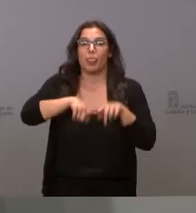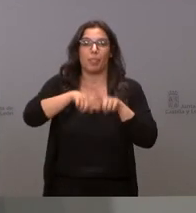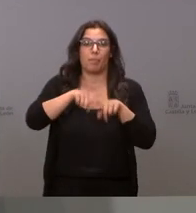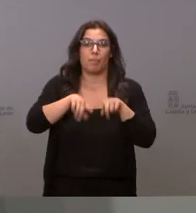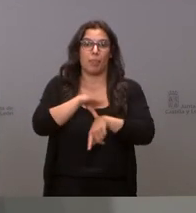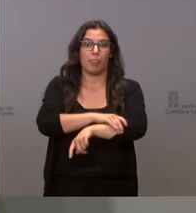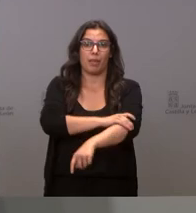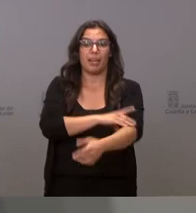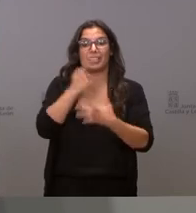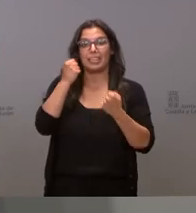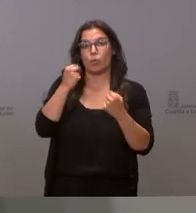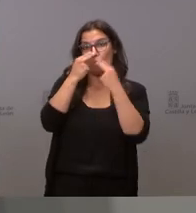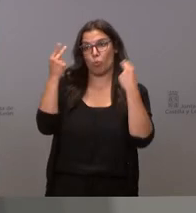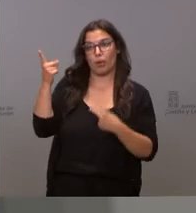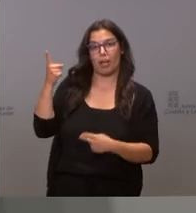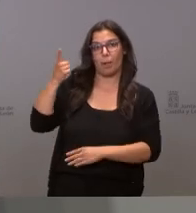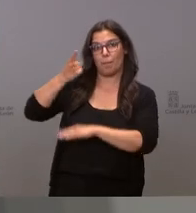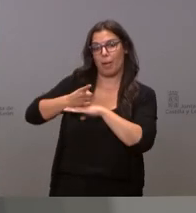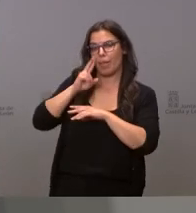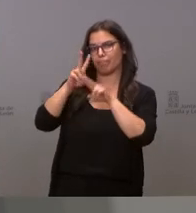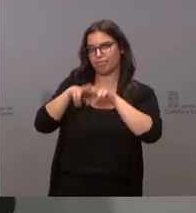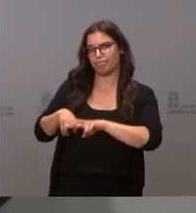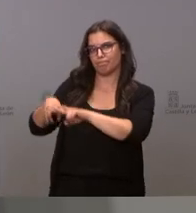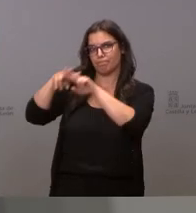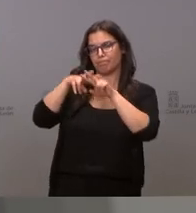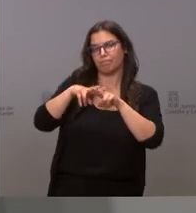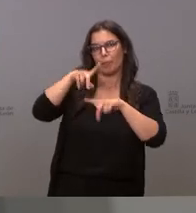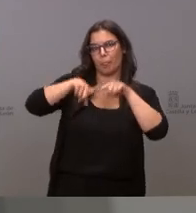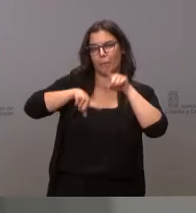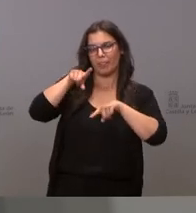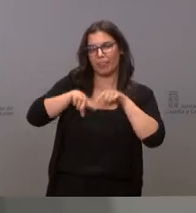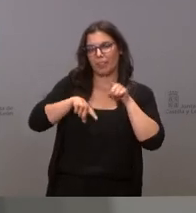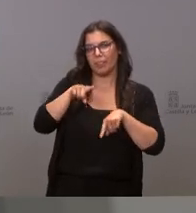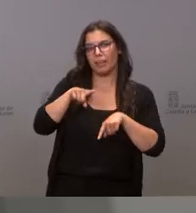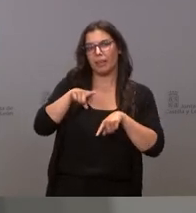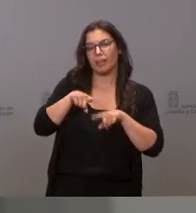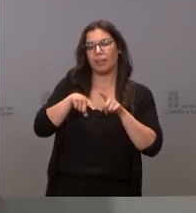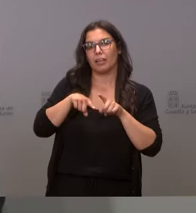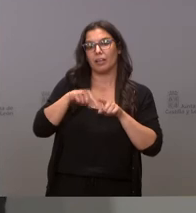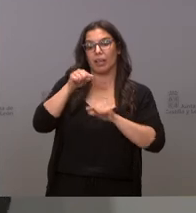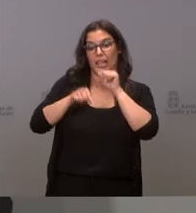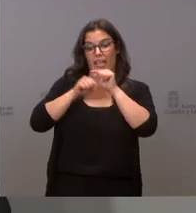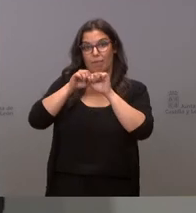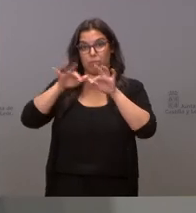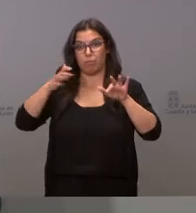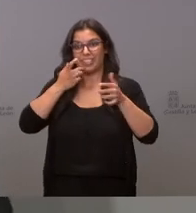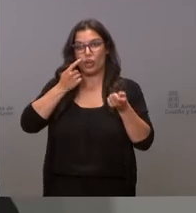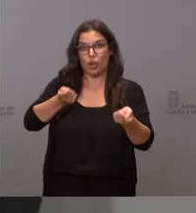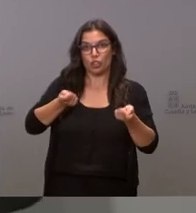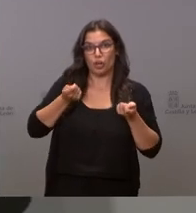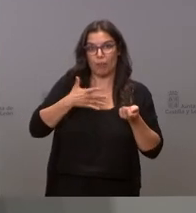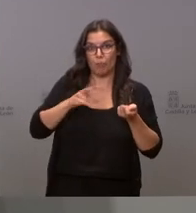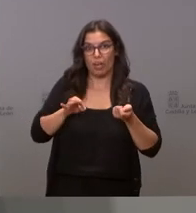salud pública que es quien como ustedes saben dependiendo del grado de transmisión comunitaria de la pérdida de la